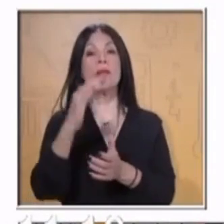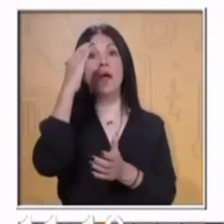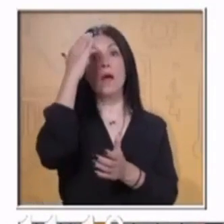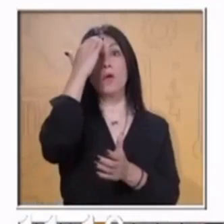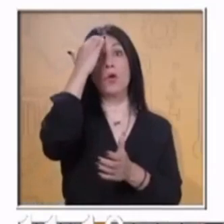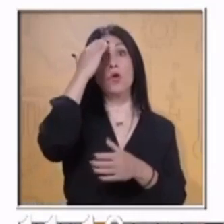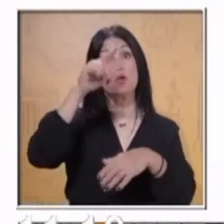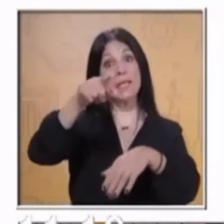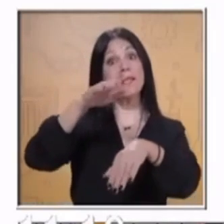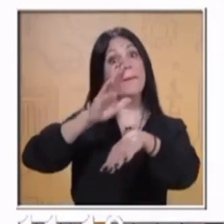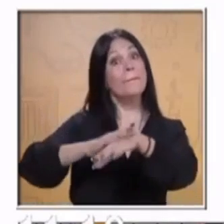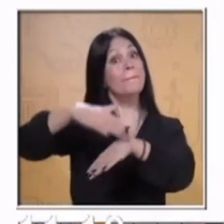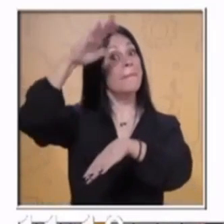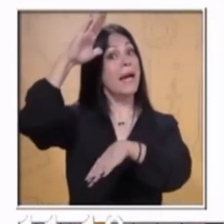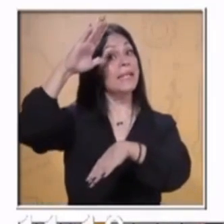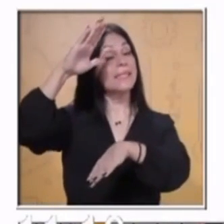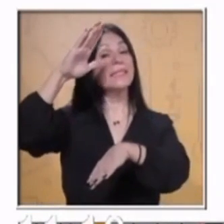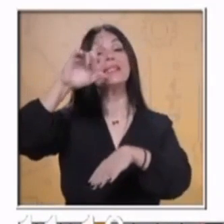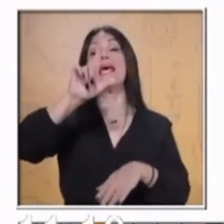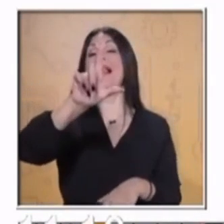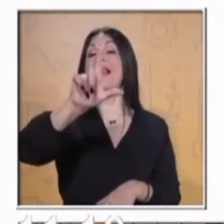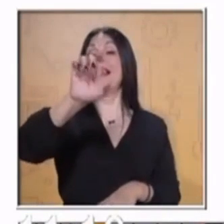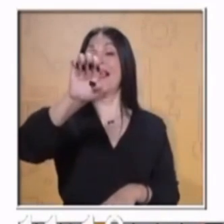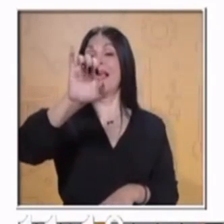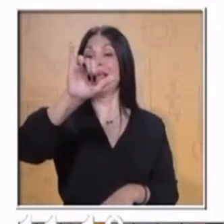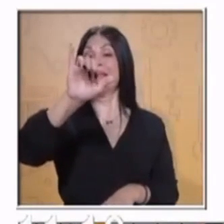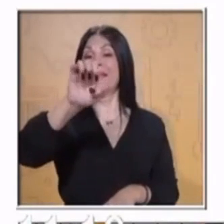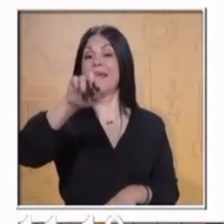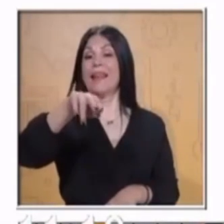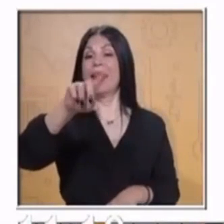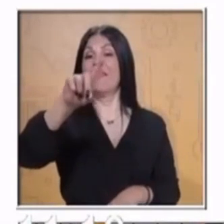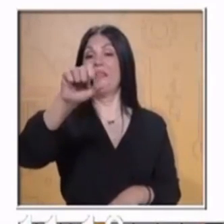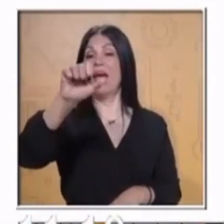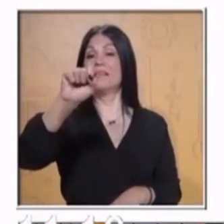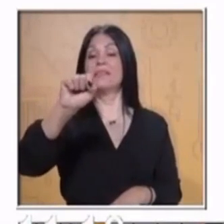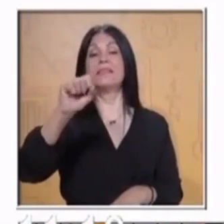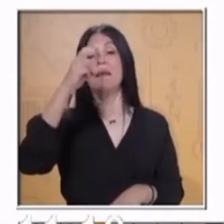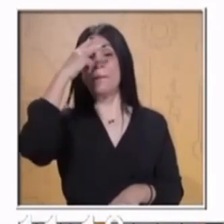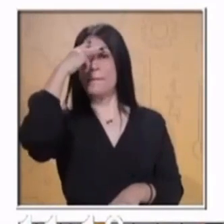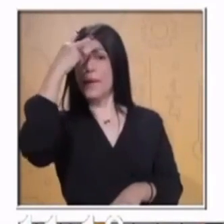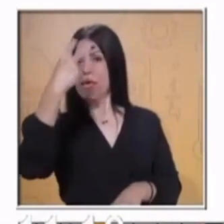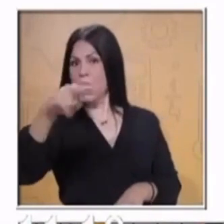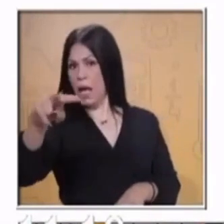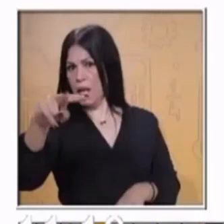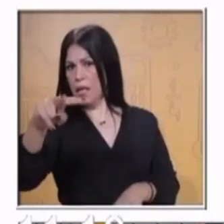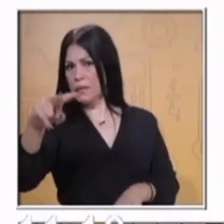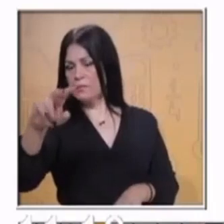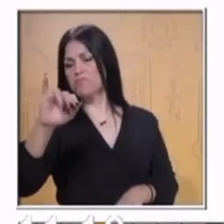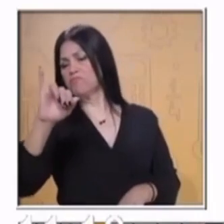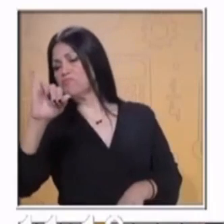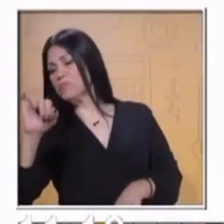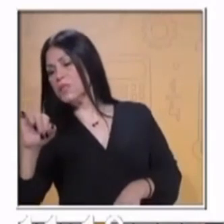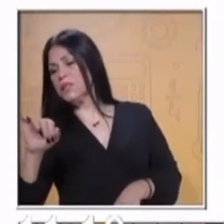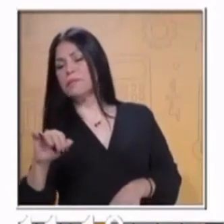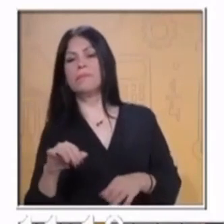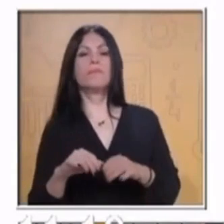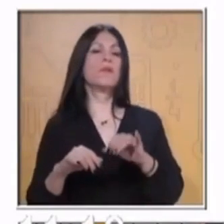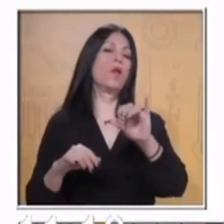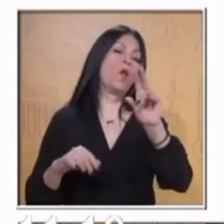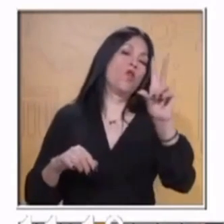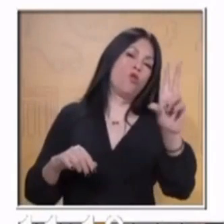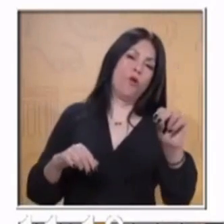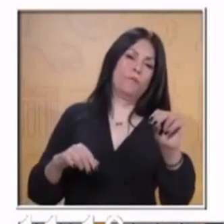leyendas mexicanas? ¿Conoces más leyendas mexicanas? ¿Sí? No.